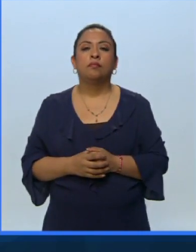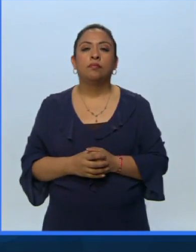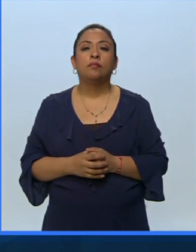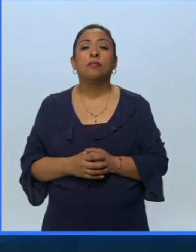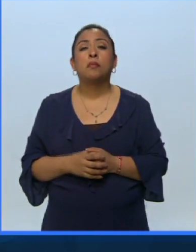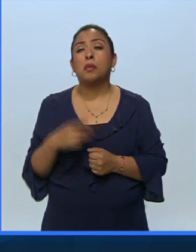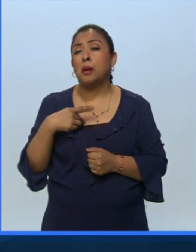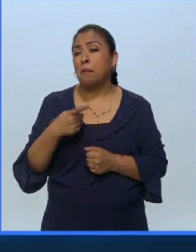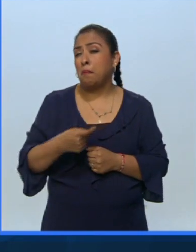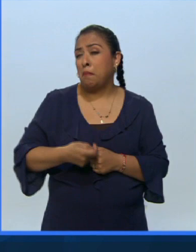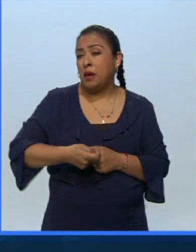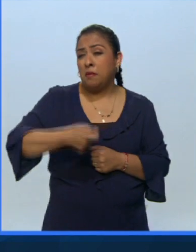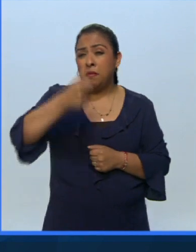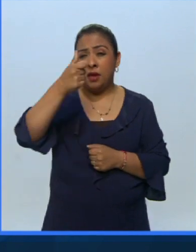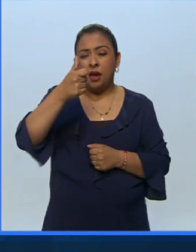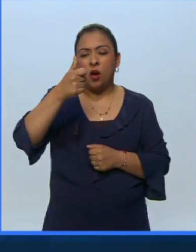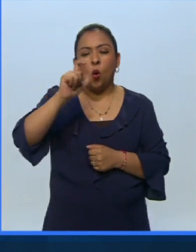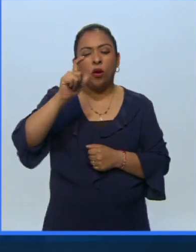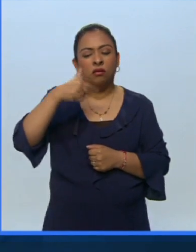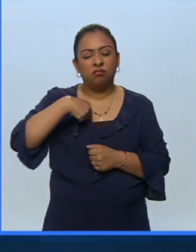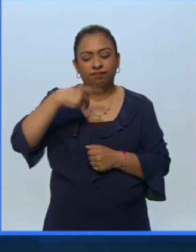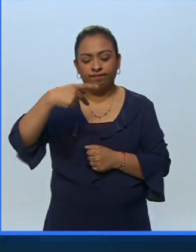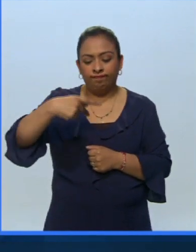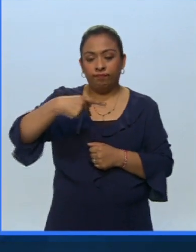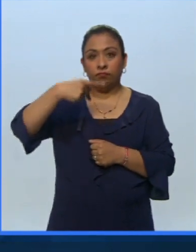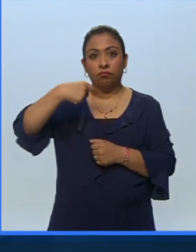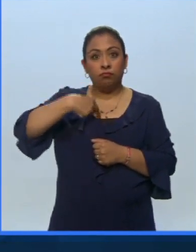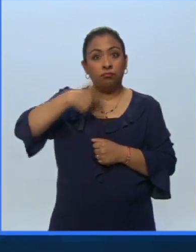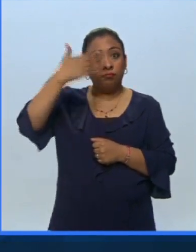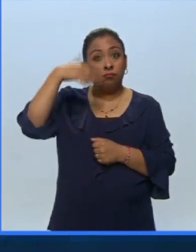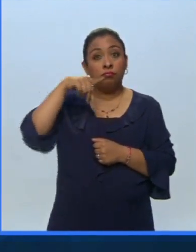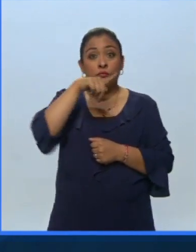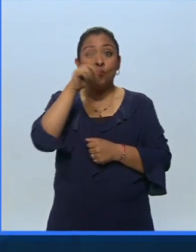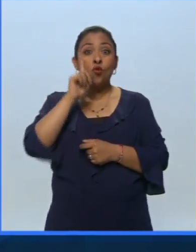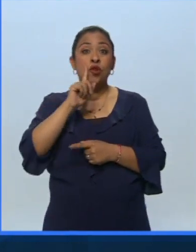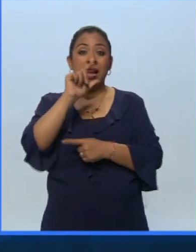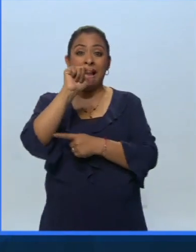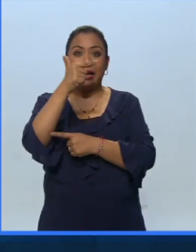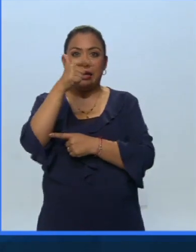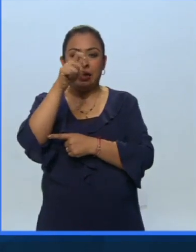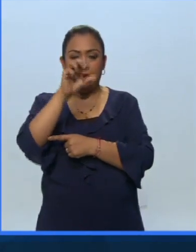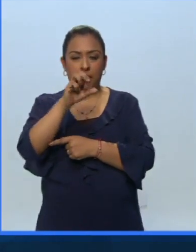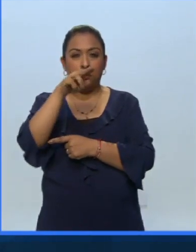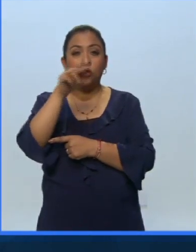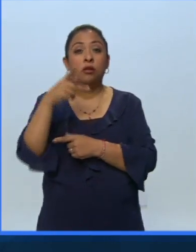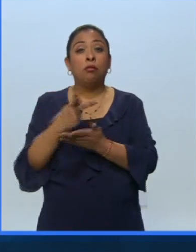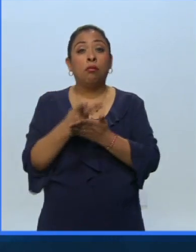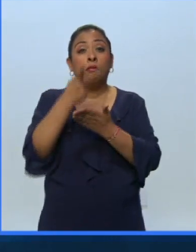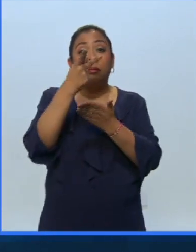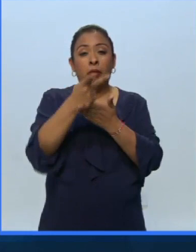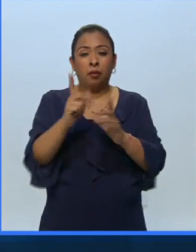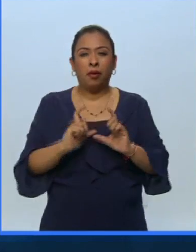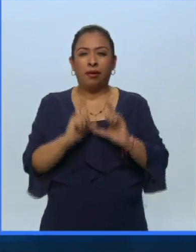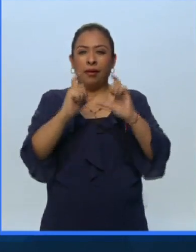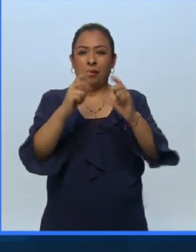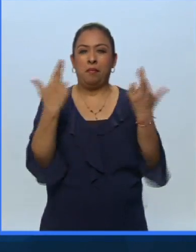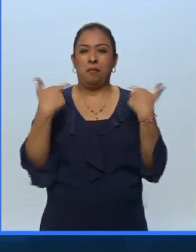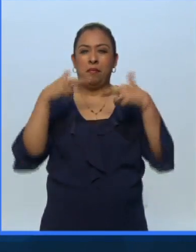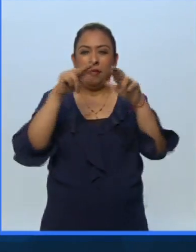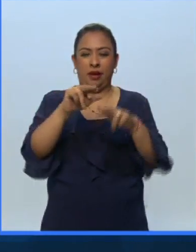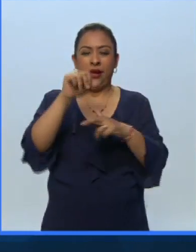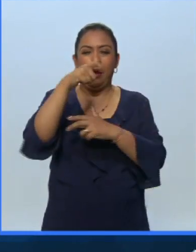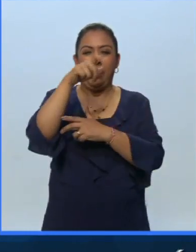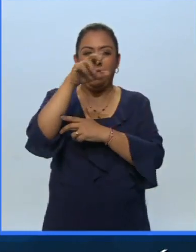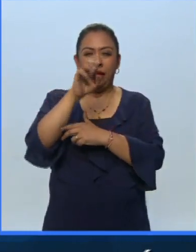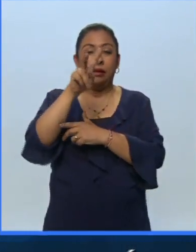Lo primero que una se pregunta cuando se entera de que Angelina Muñiz Huberman recibió la medalla Maestro Arqueles Vela